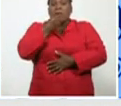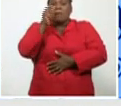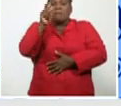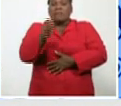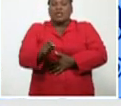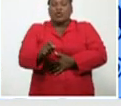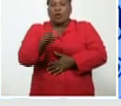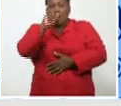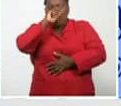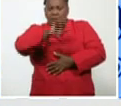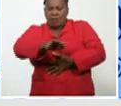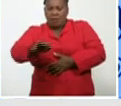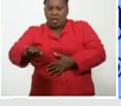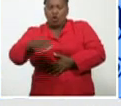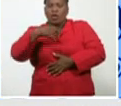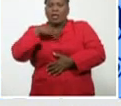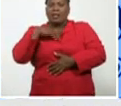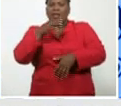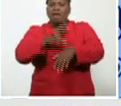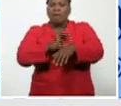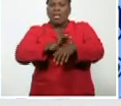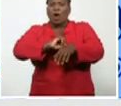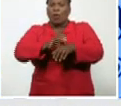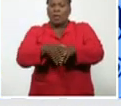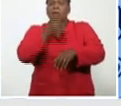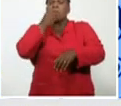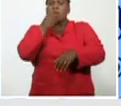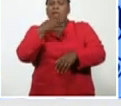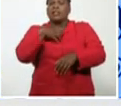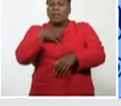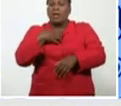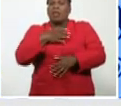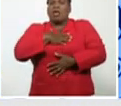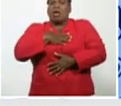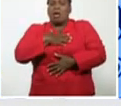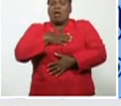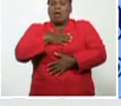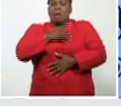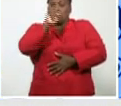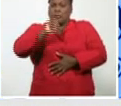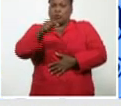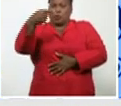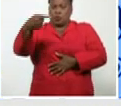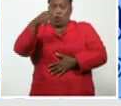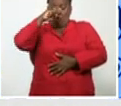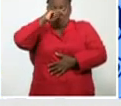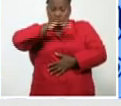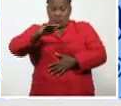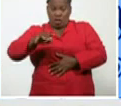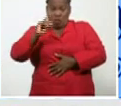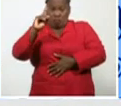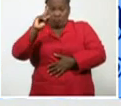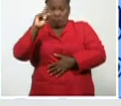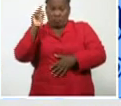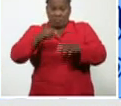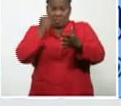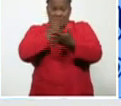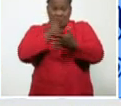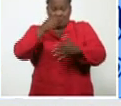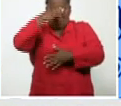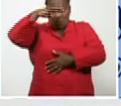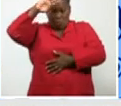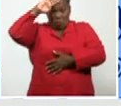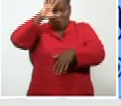hayan padecido, la COVID-19. Pregunta número uno, de los niños, diagnosticados en Cuba, con la COVID